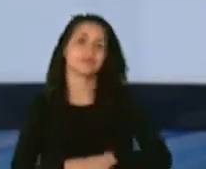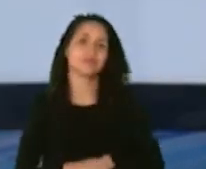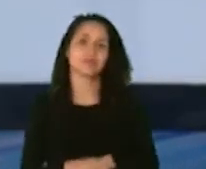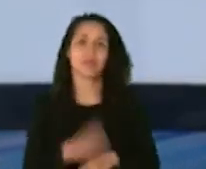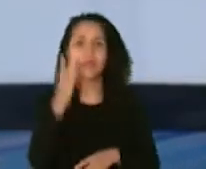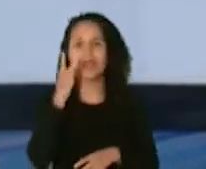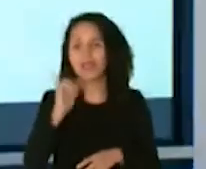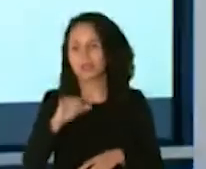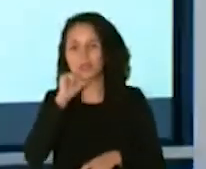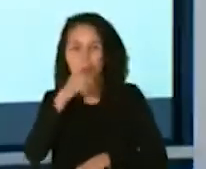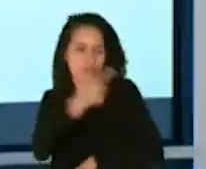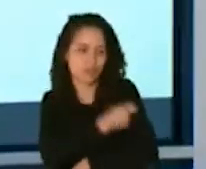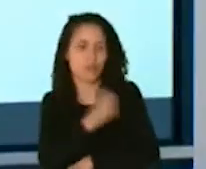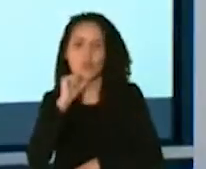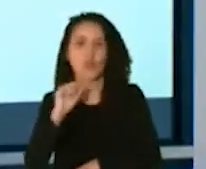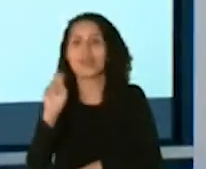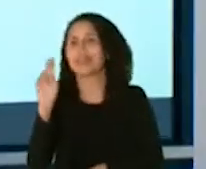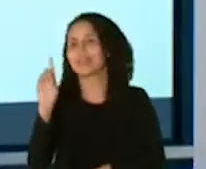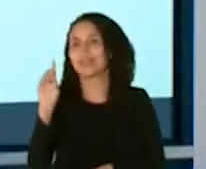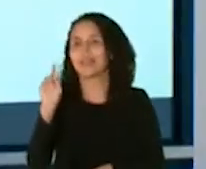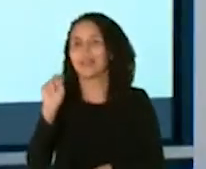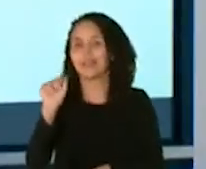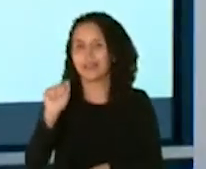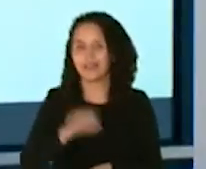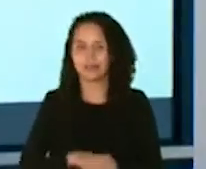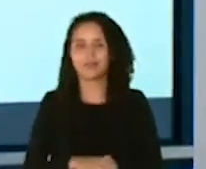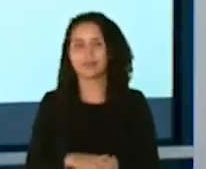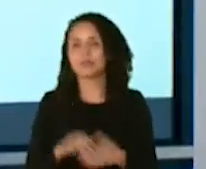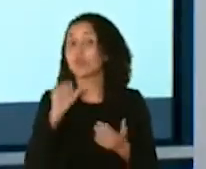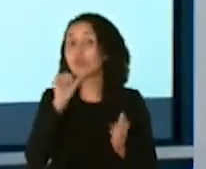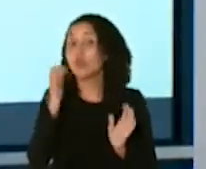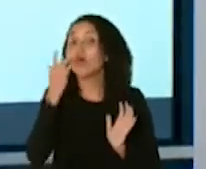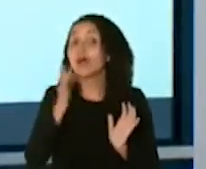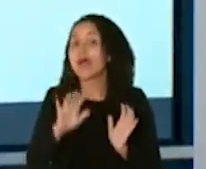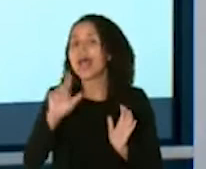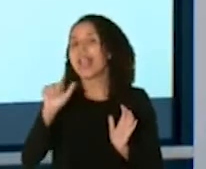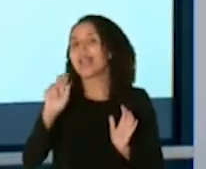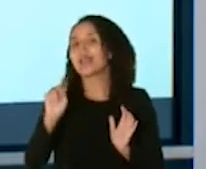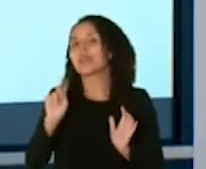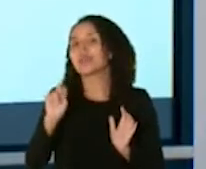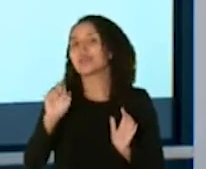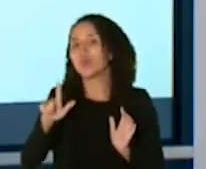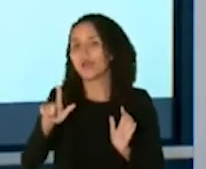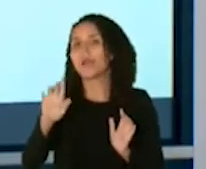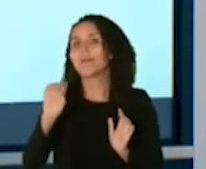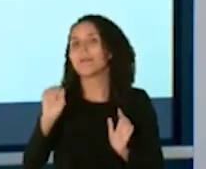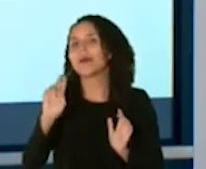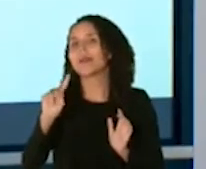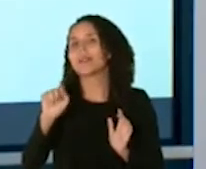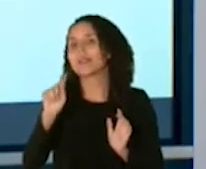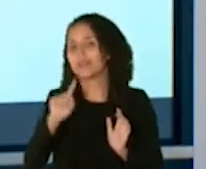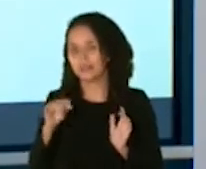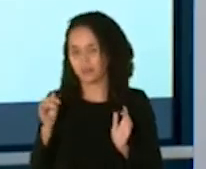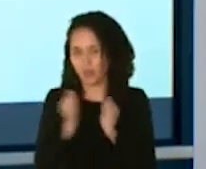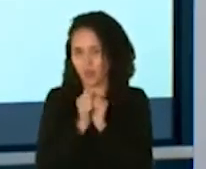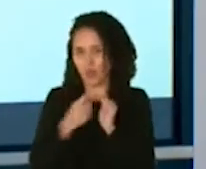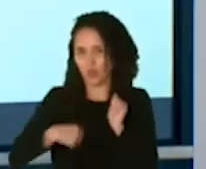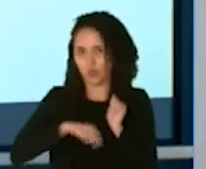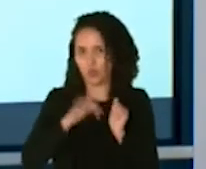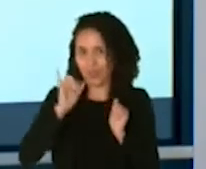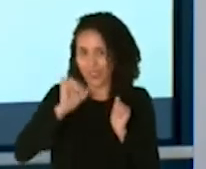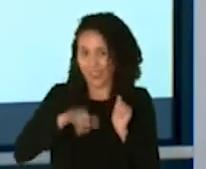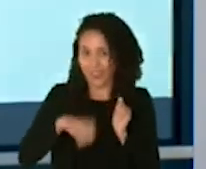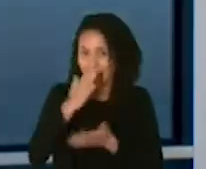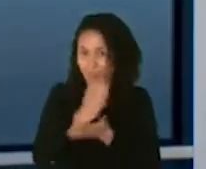aclarar que precisamente no es casualidad que el doctor Lemuel Martínez esté con nosotros en esta parte del programa porque